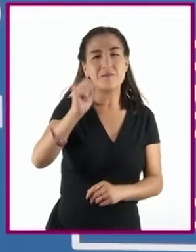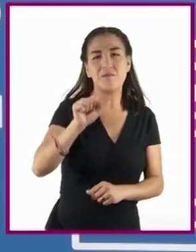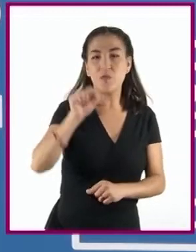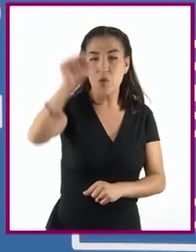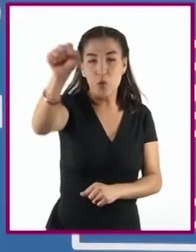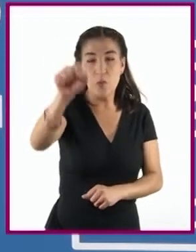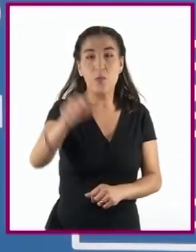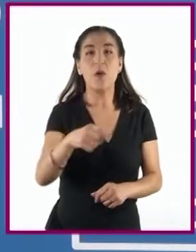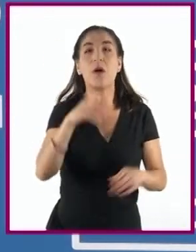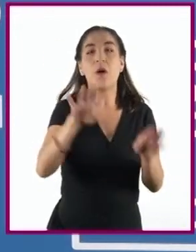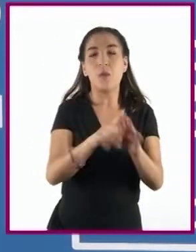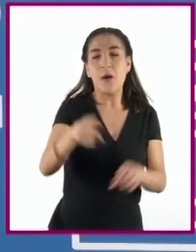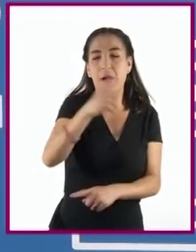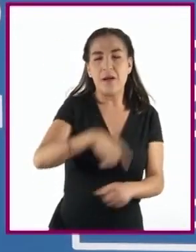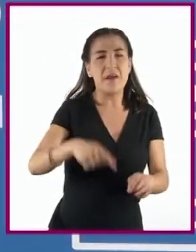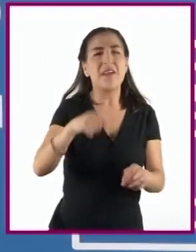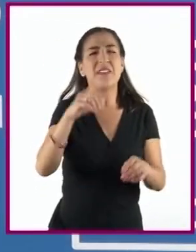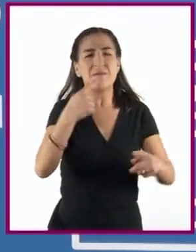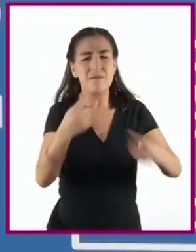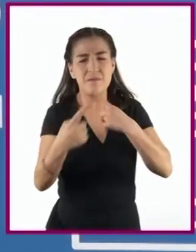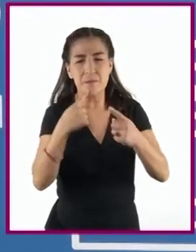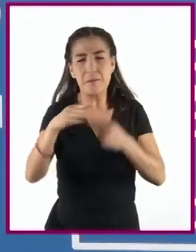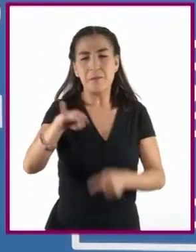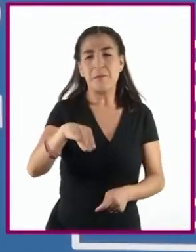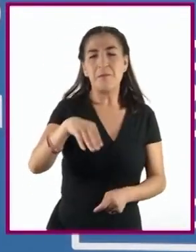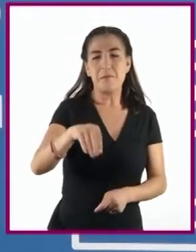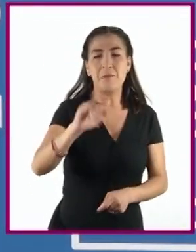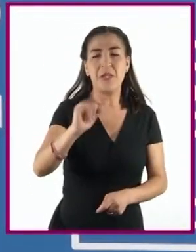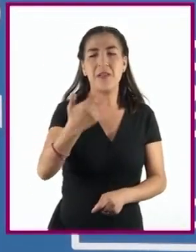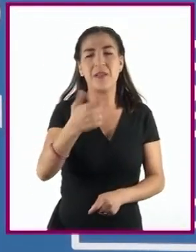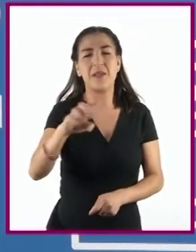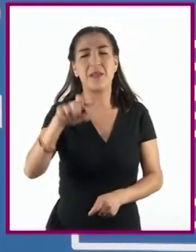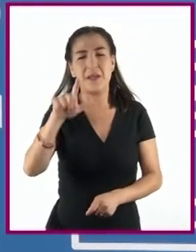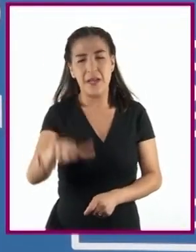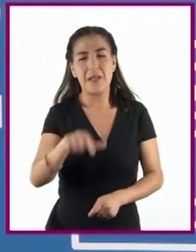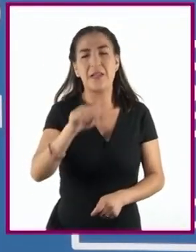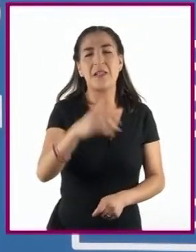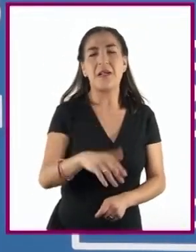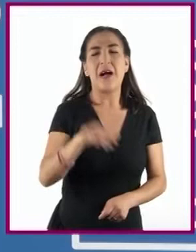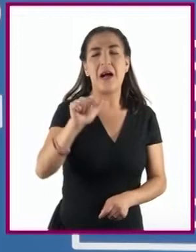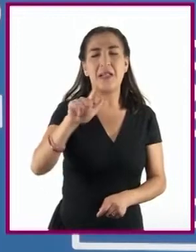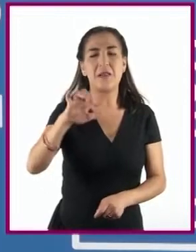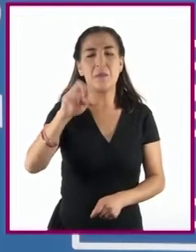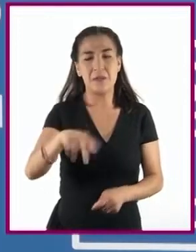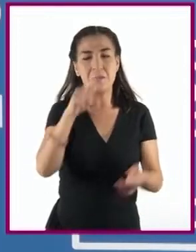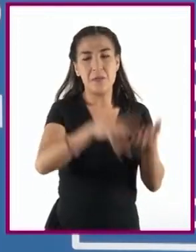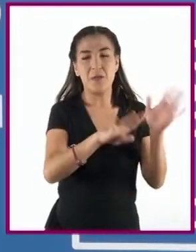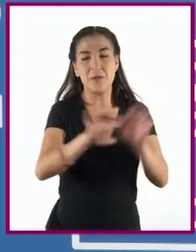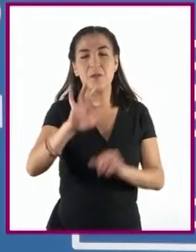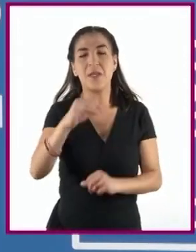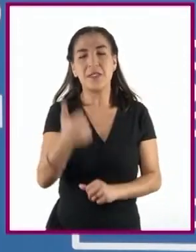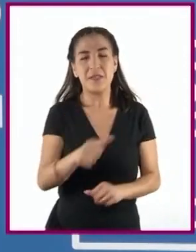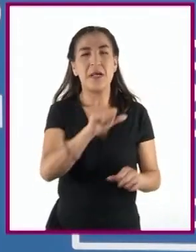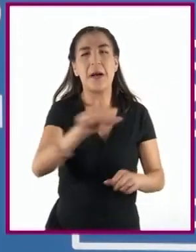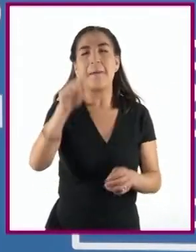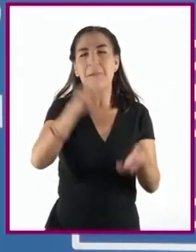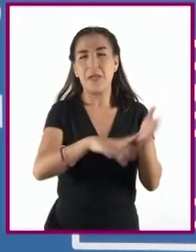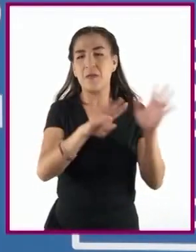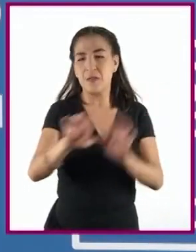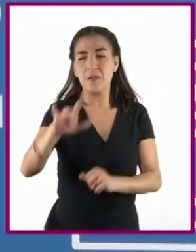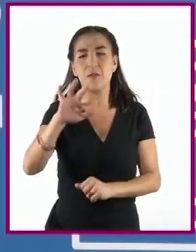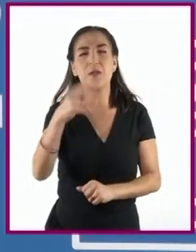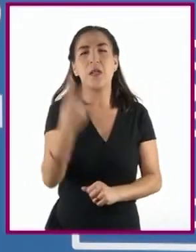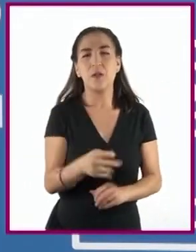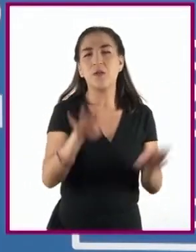comunismo, Miguel Alemán Valdés, presidente de 1946 a 1952, creó la Dirección Federal de